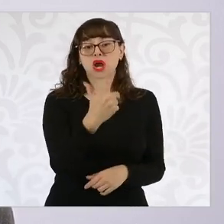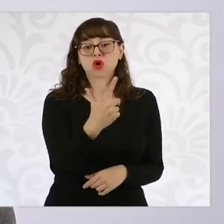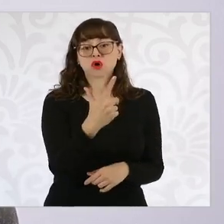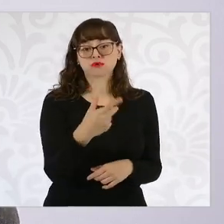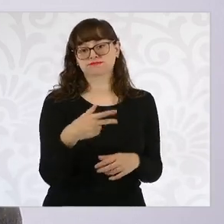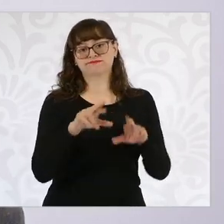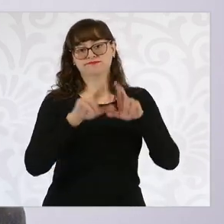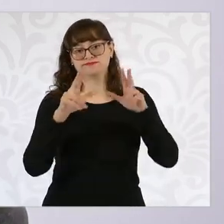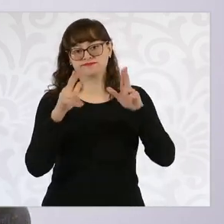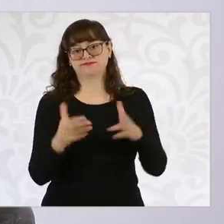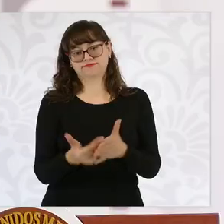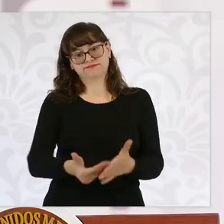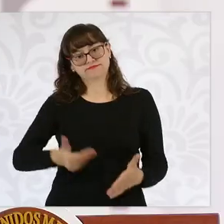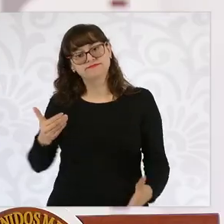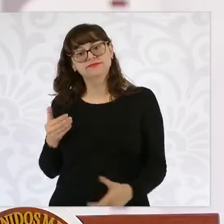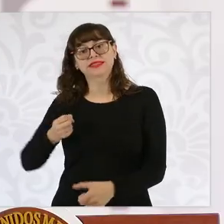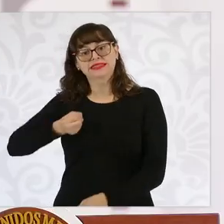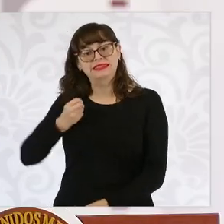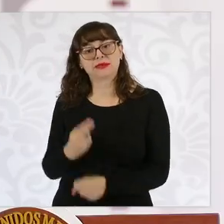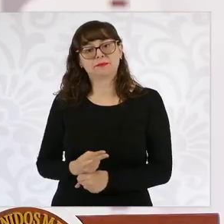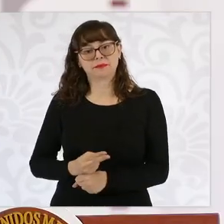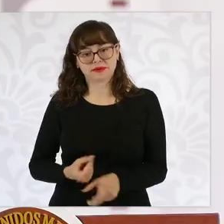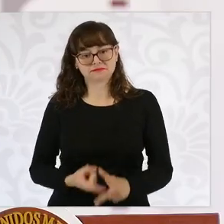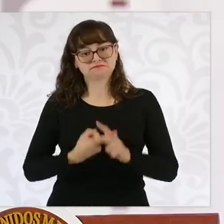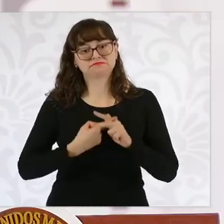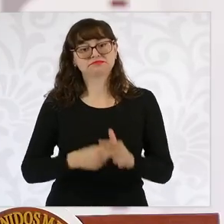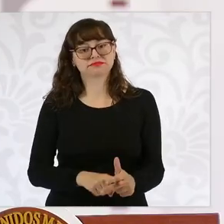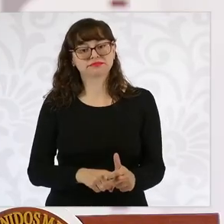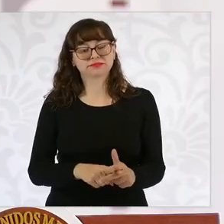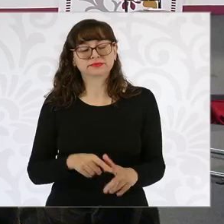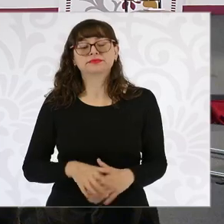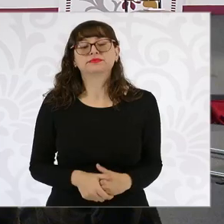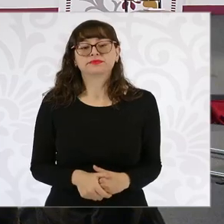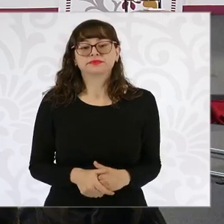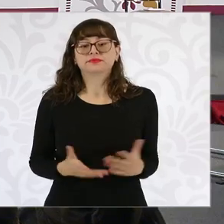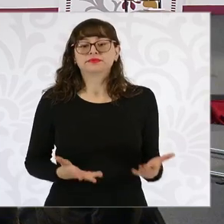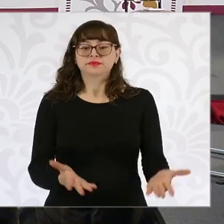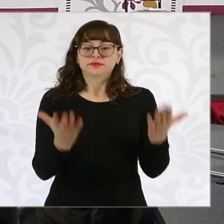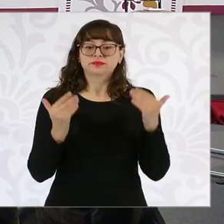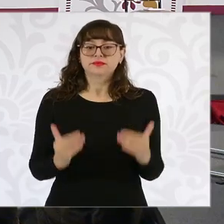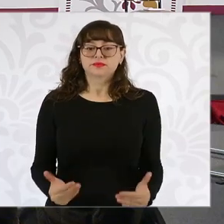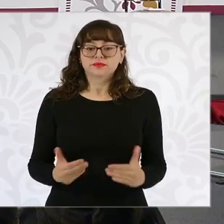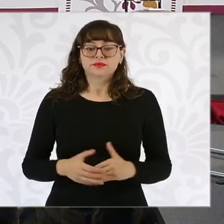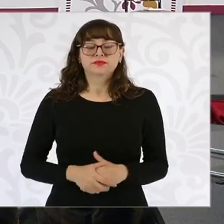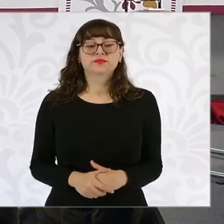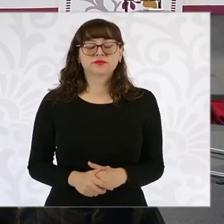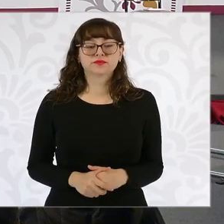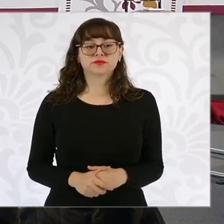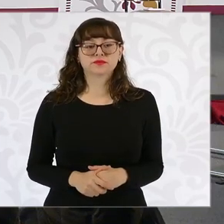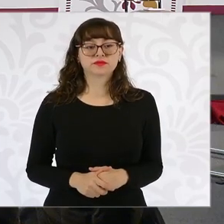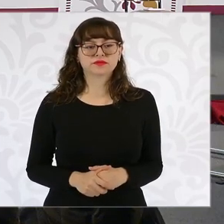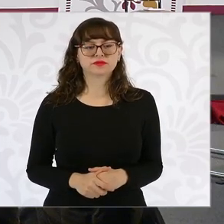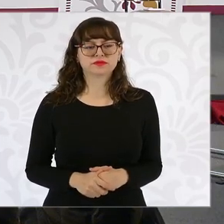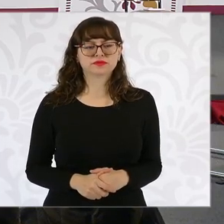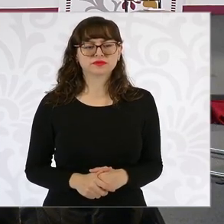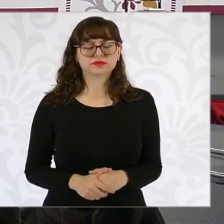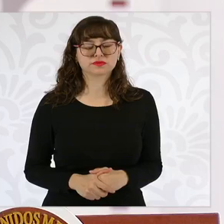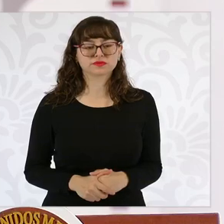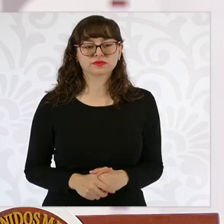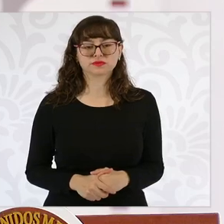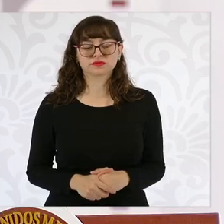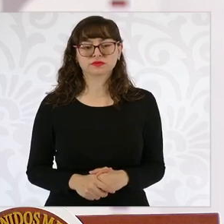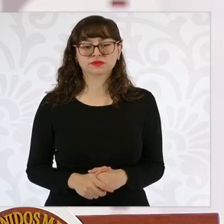rehabilitación se hace en un tiempo adecuado. Adelante. También armonizamos lo que ya